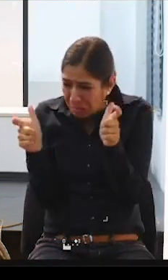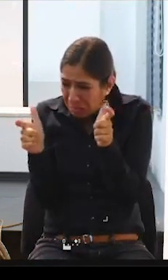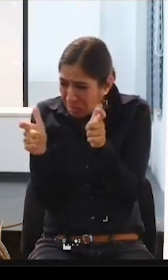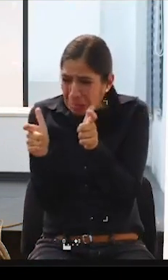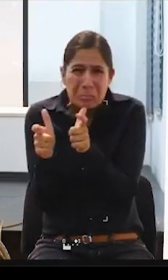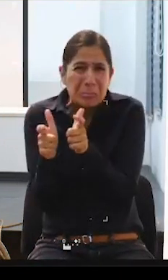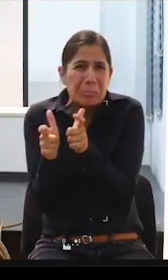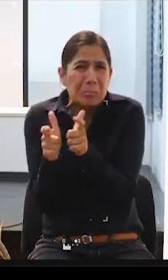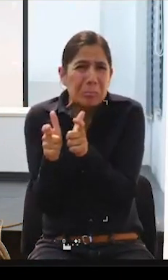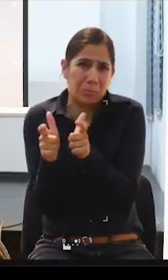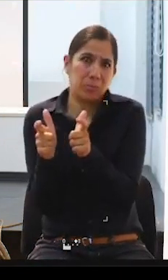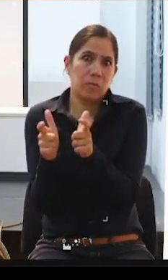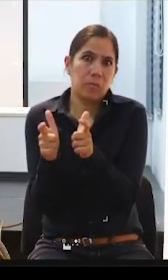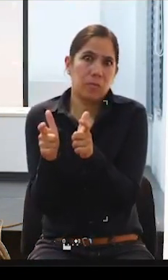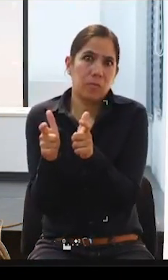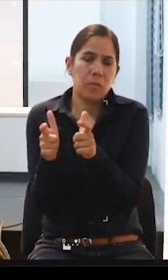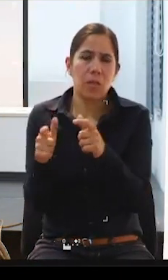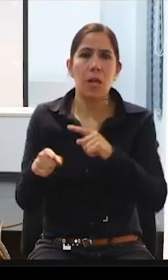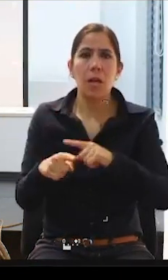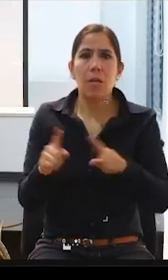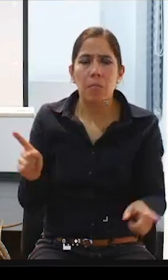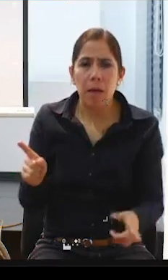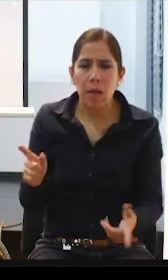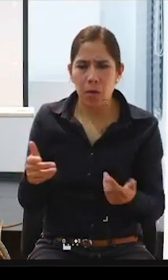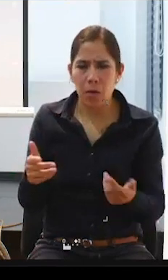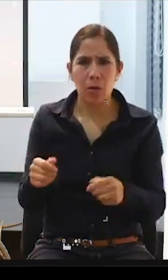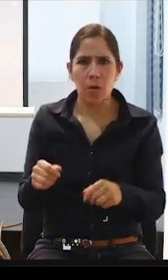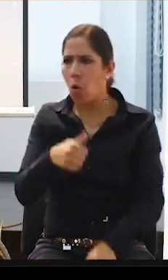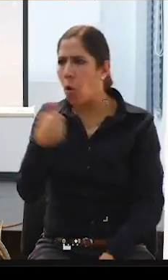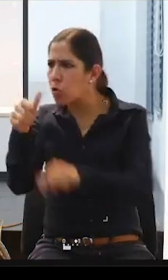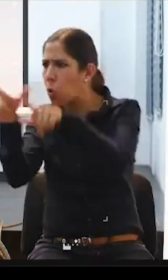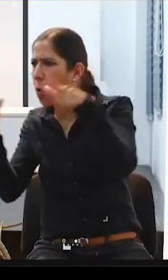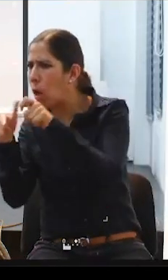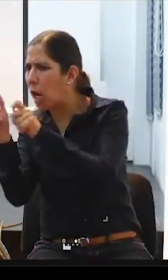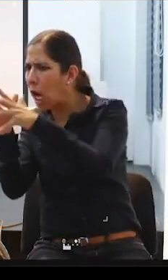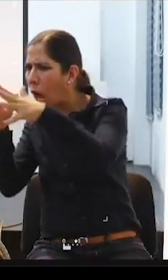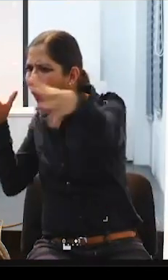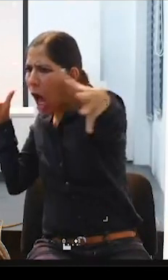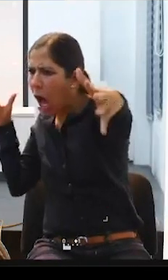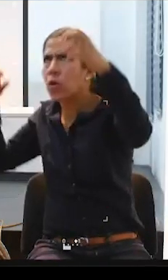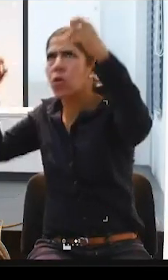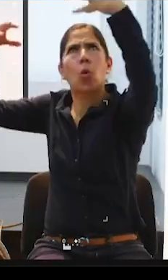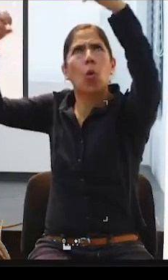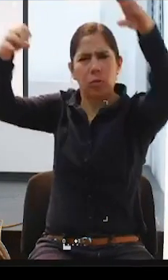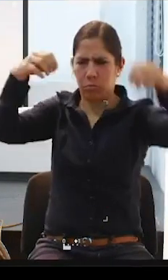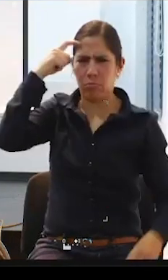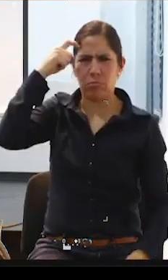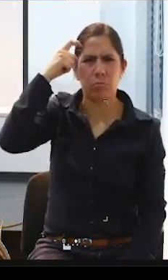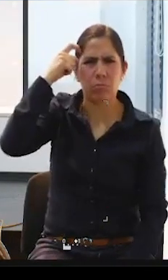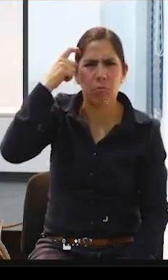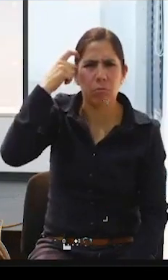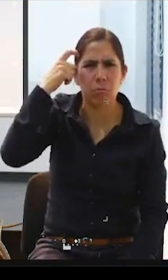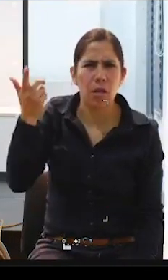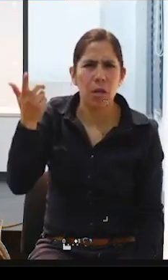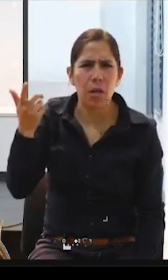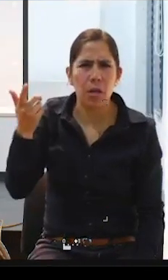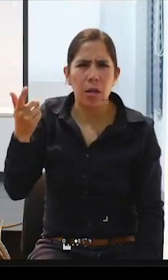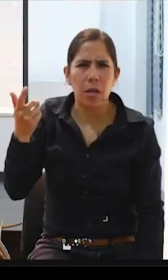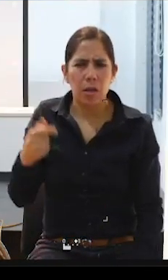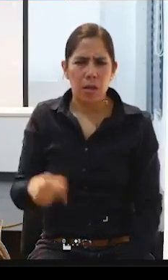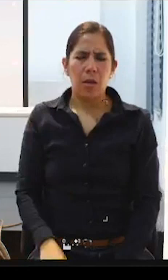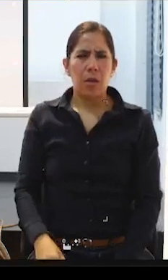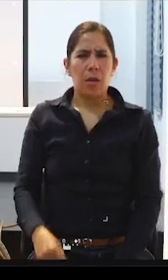pequeñísimas, y los espachos son gigantes y luminosos con unas ventanas que dices no.